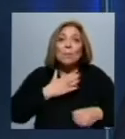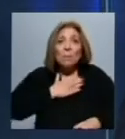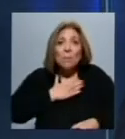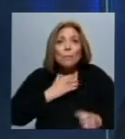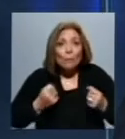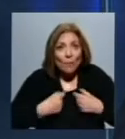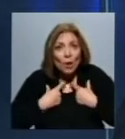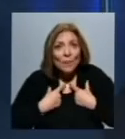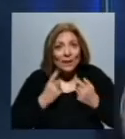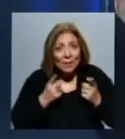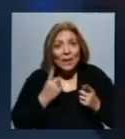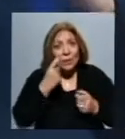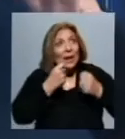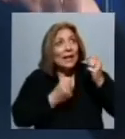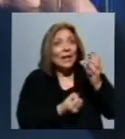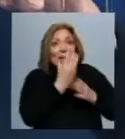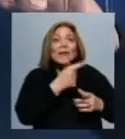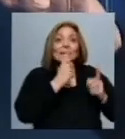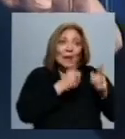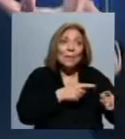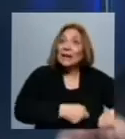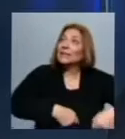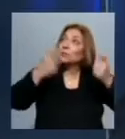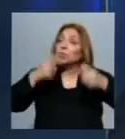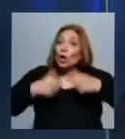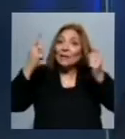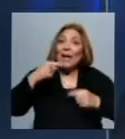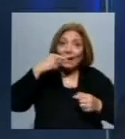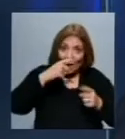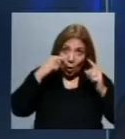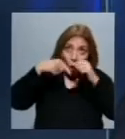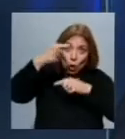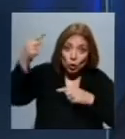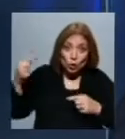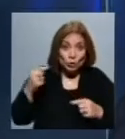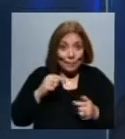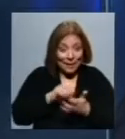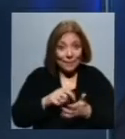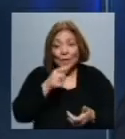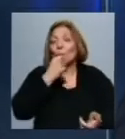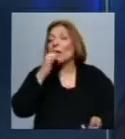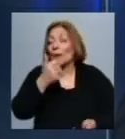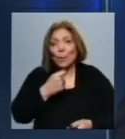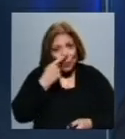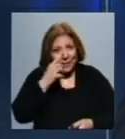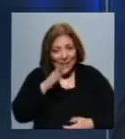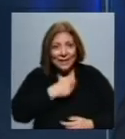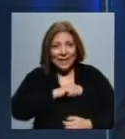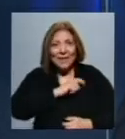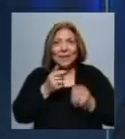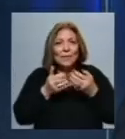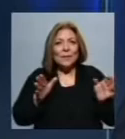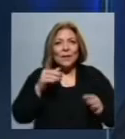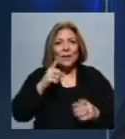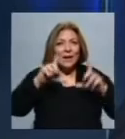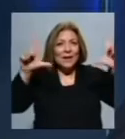Además, se puede generar una industria que también exporte esos contenidos. Y una cosa interesante, en España, por ejemplo, cuando entró en vigencia